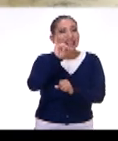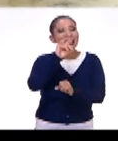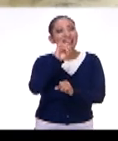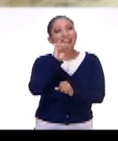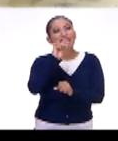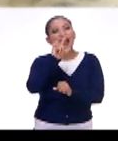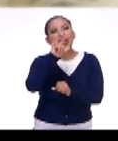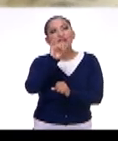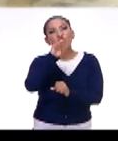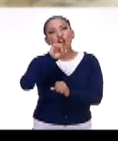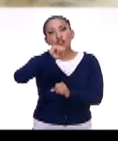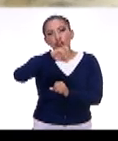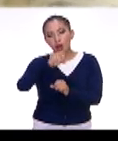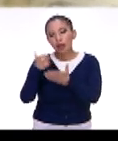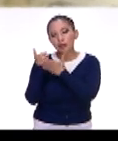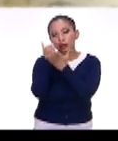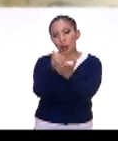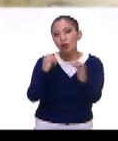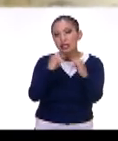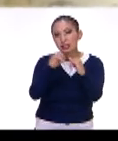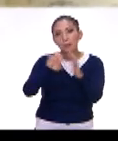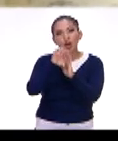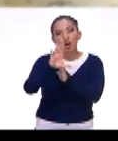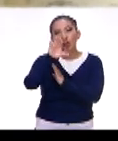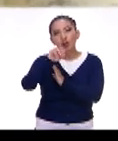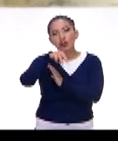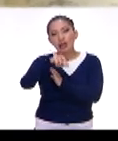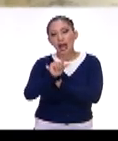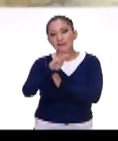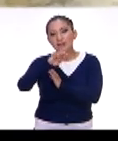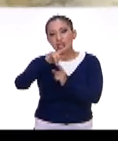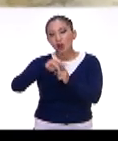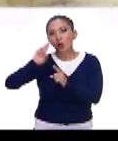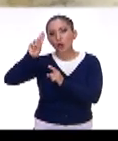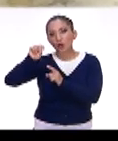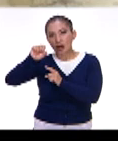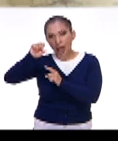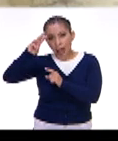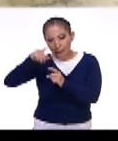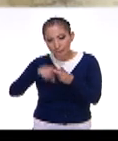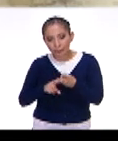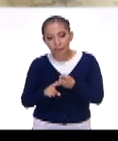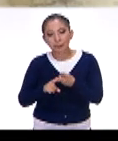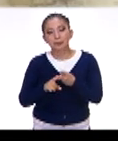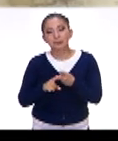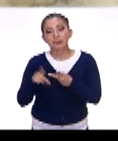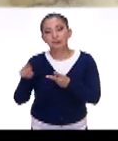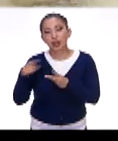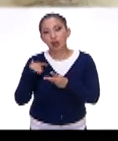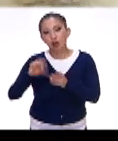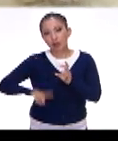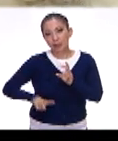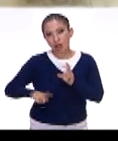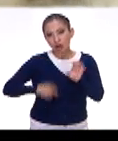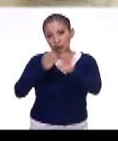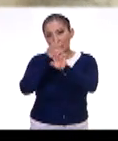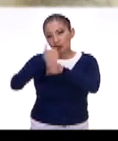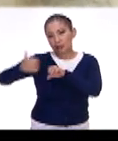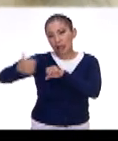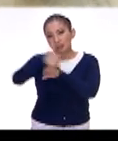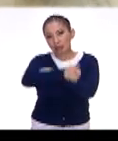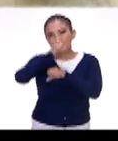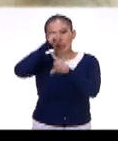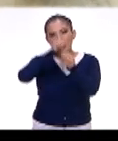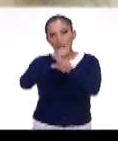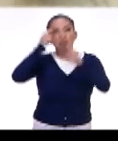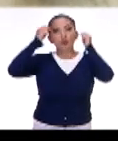colaborando con instituciones como Conavio, con la Universidad Nacional Autónoma de México, con los gobiernos de los estados, con